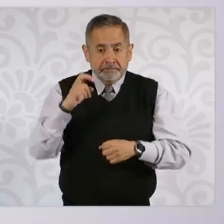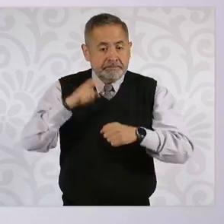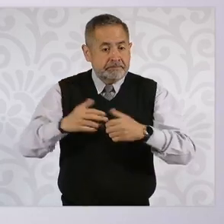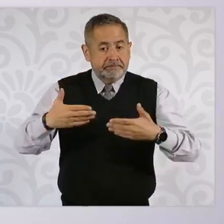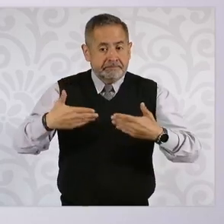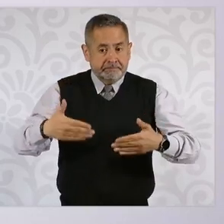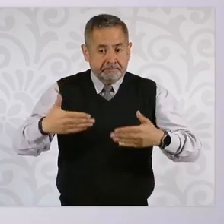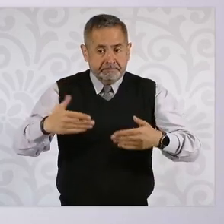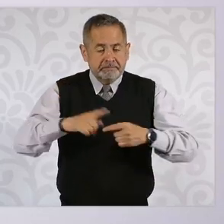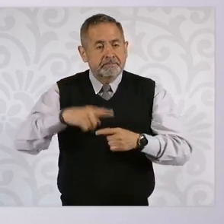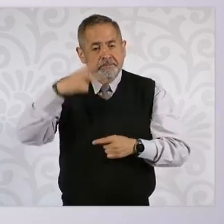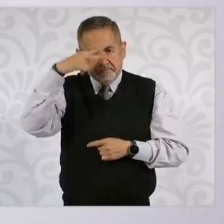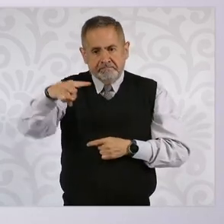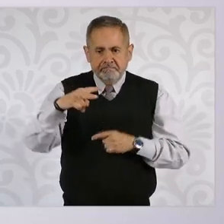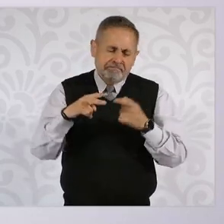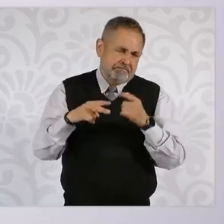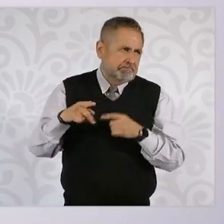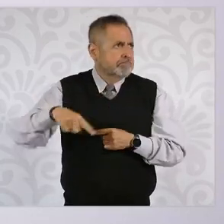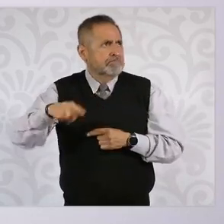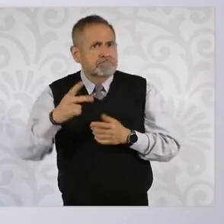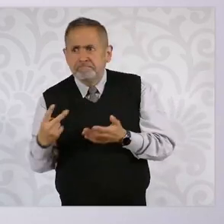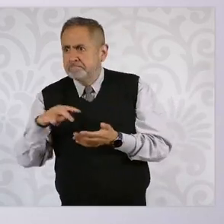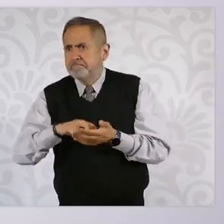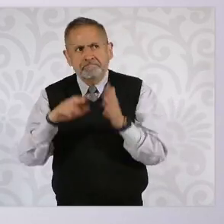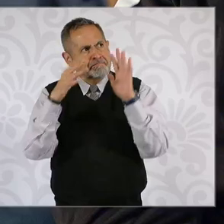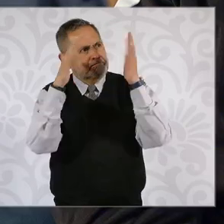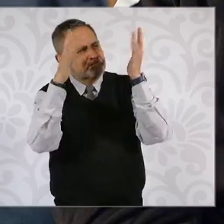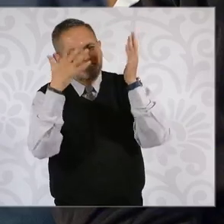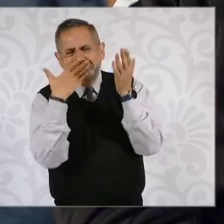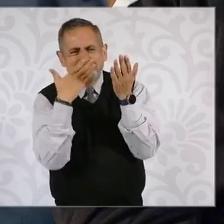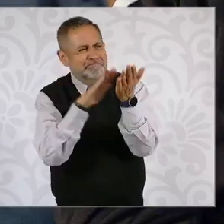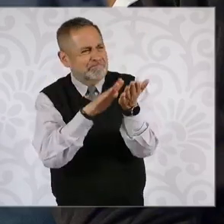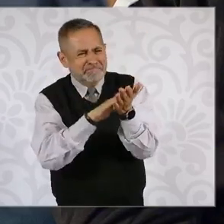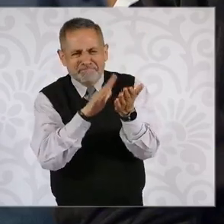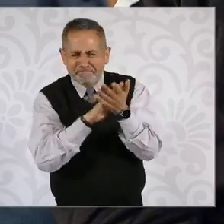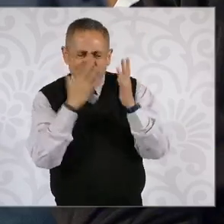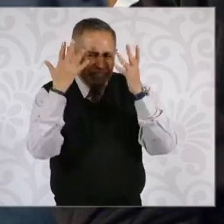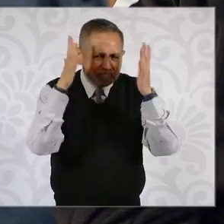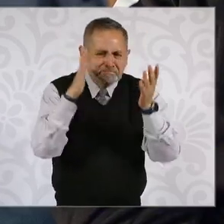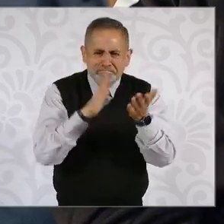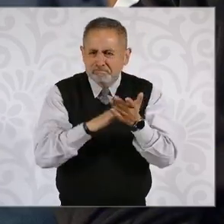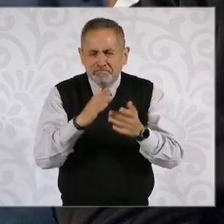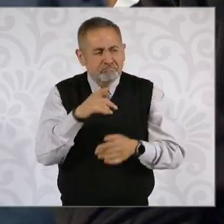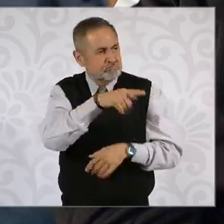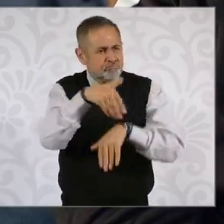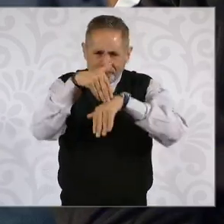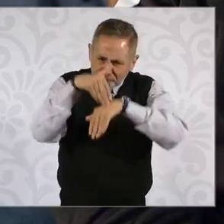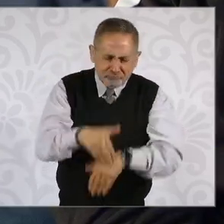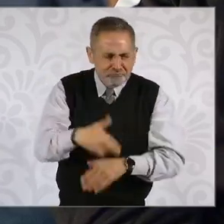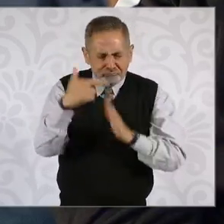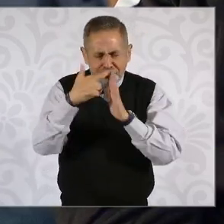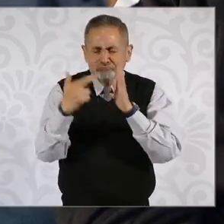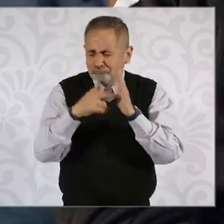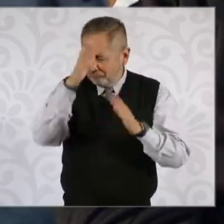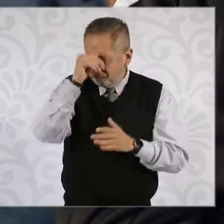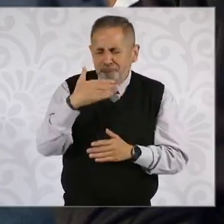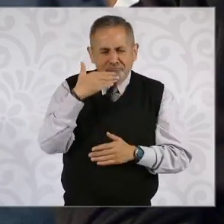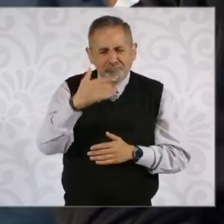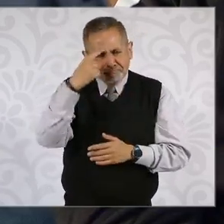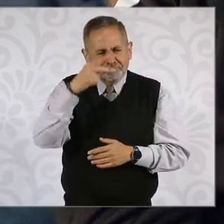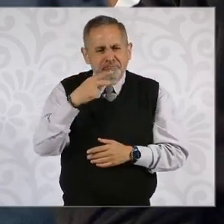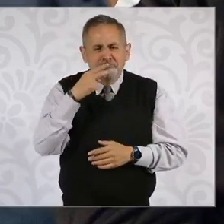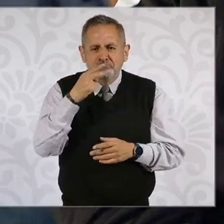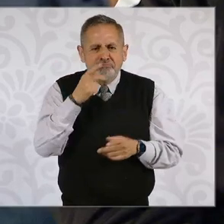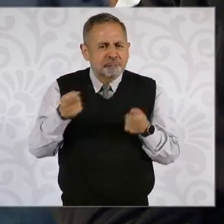México fue aplaudido de pie por ser uno de los países que más apego tienen al Convenio Marco para el Control del